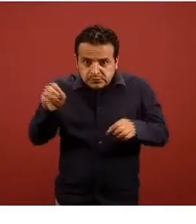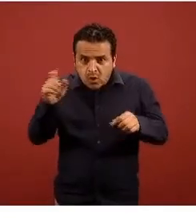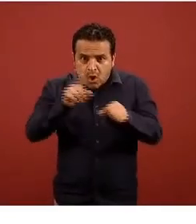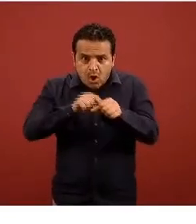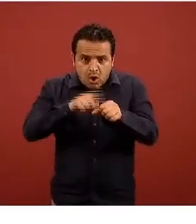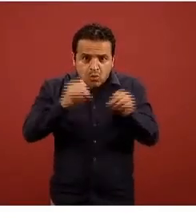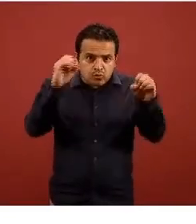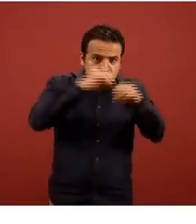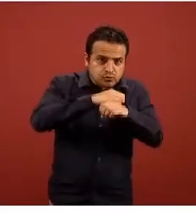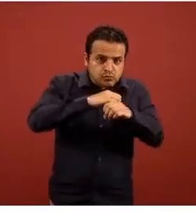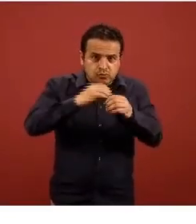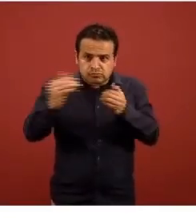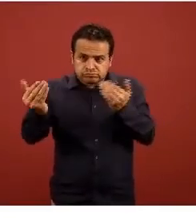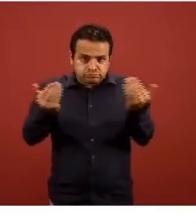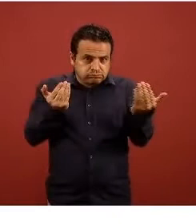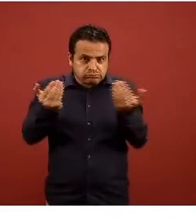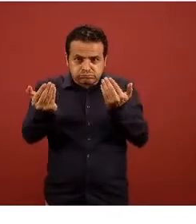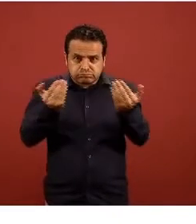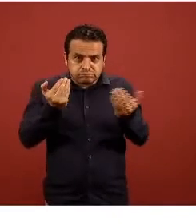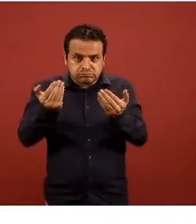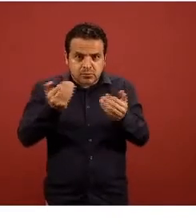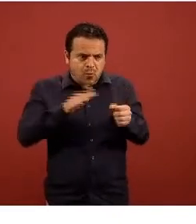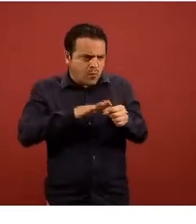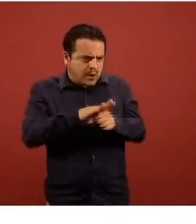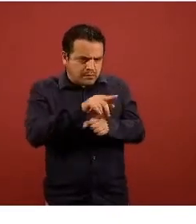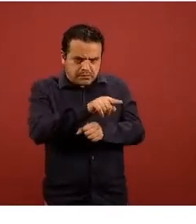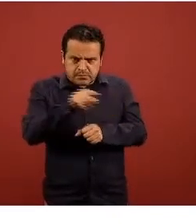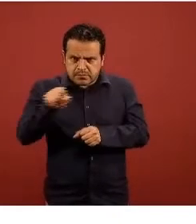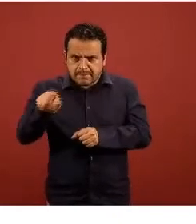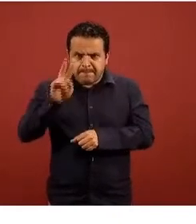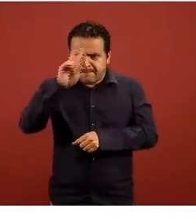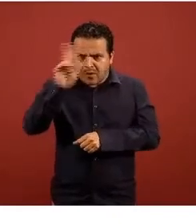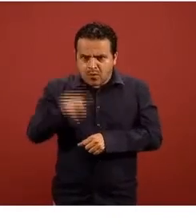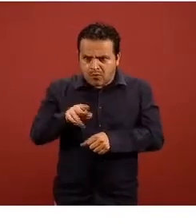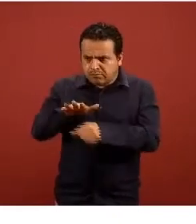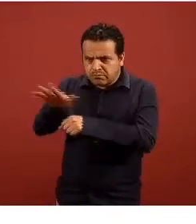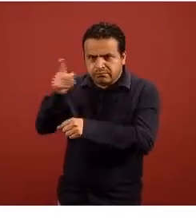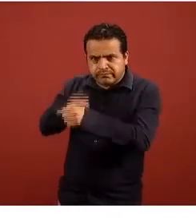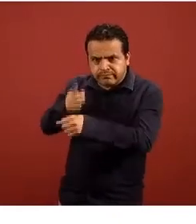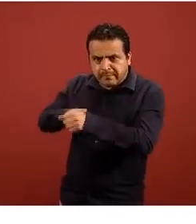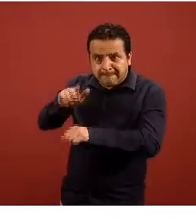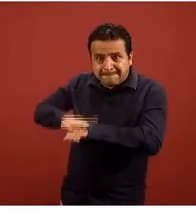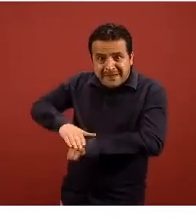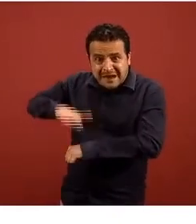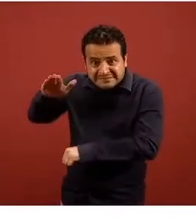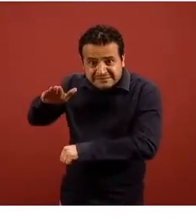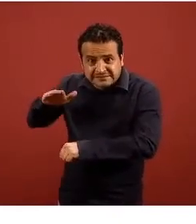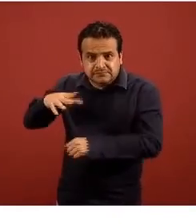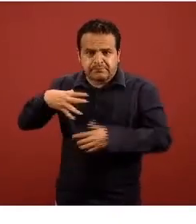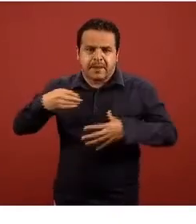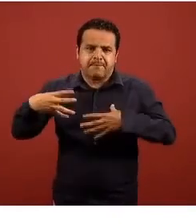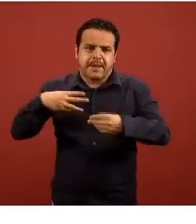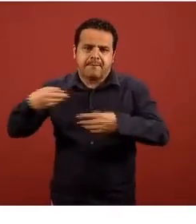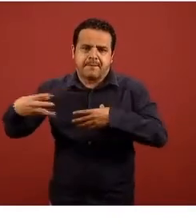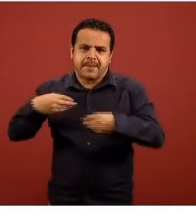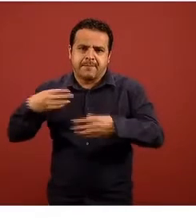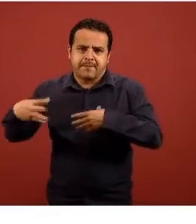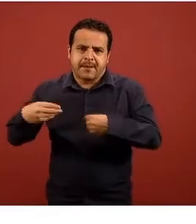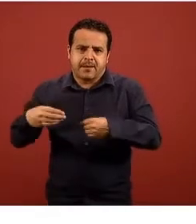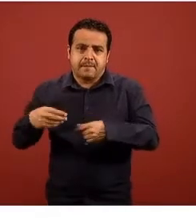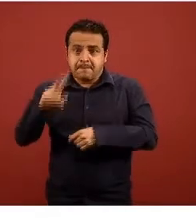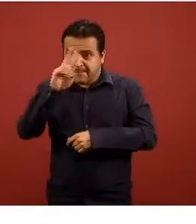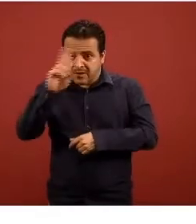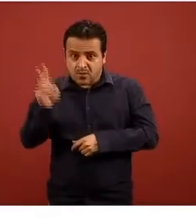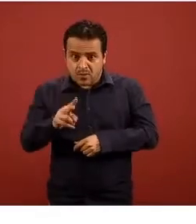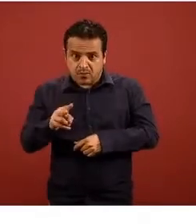federativas para ver cuál es la entidad que está teniendo pues un mayor grado de transmisión esto se puede en su